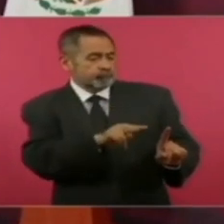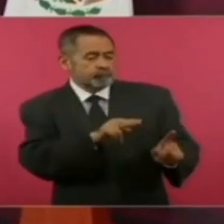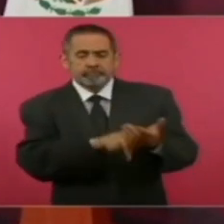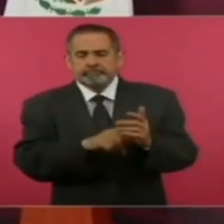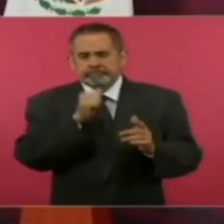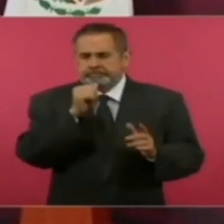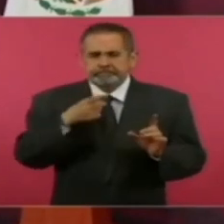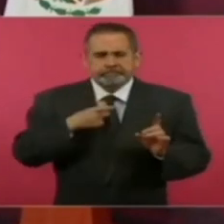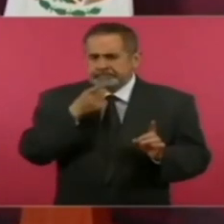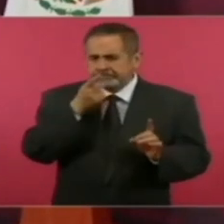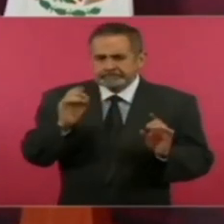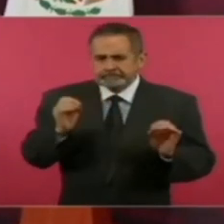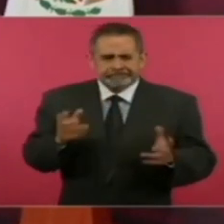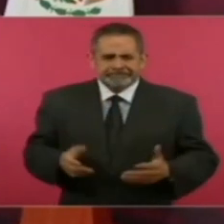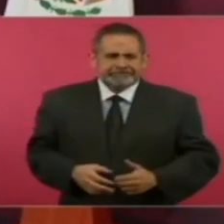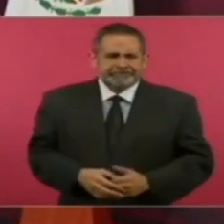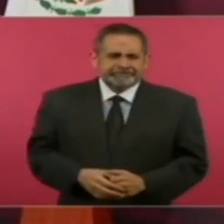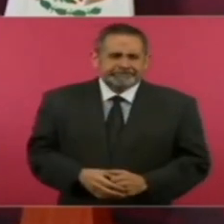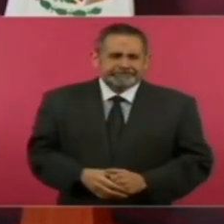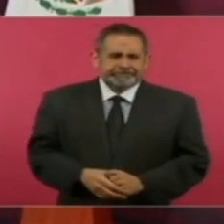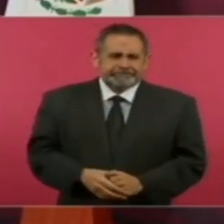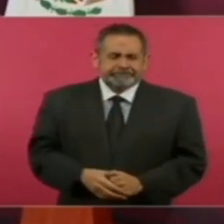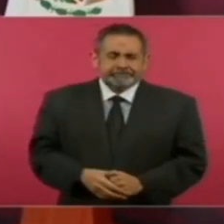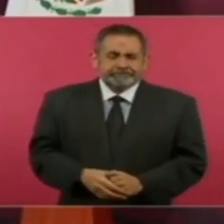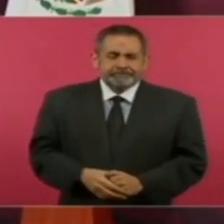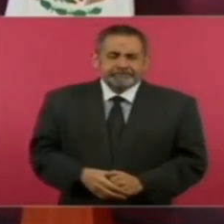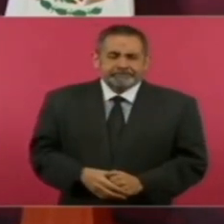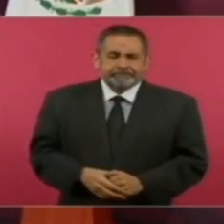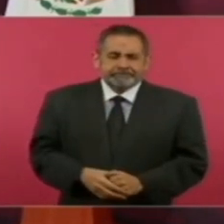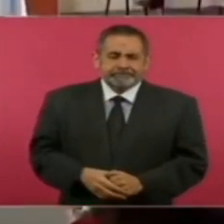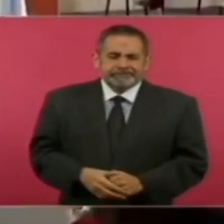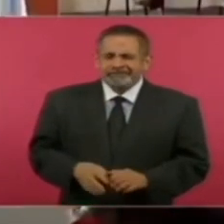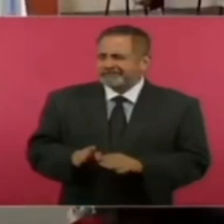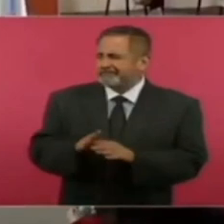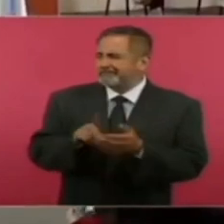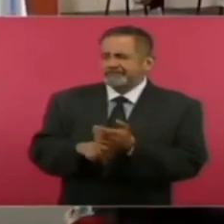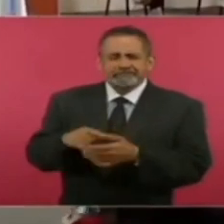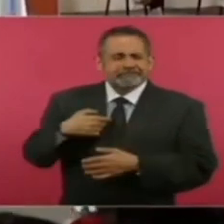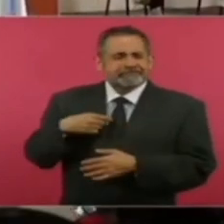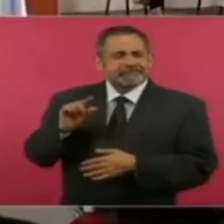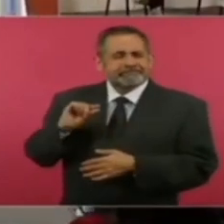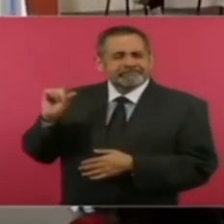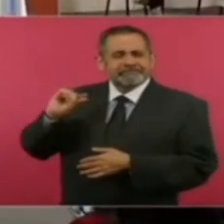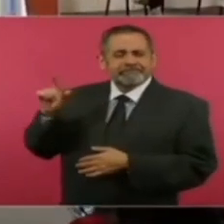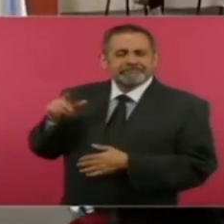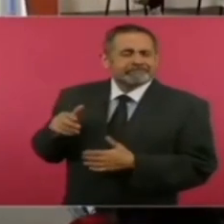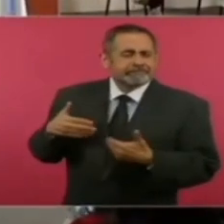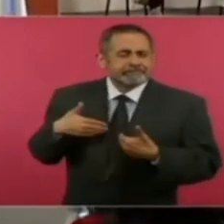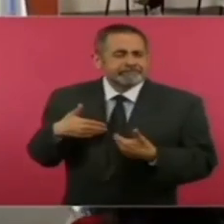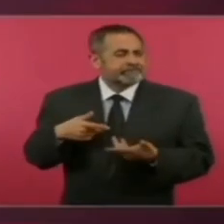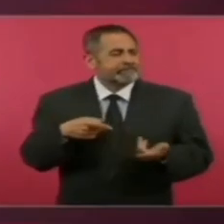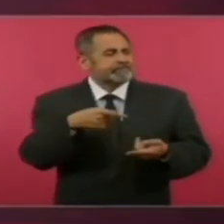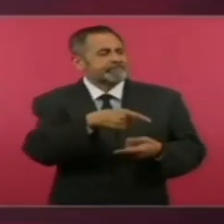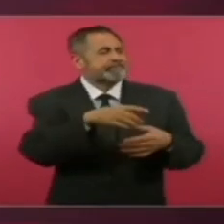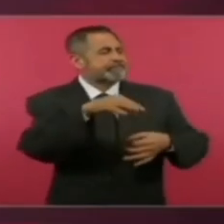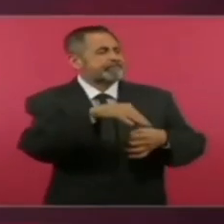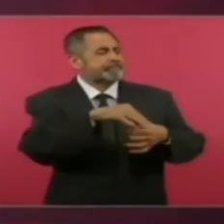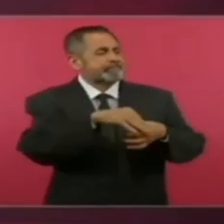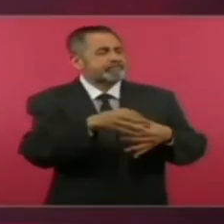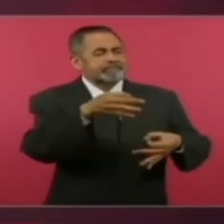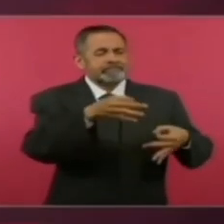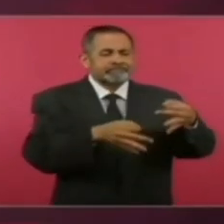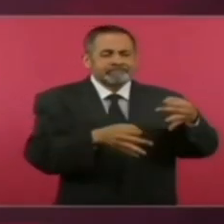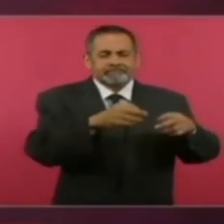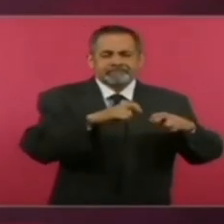como una autoridad electoral un